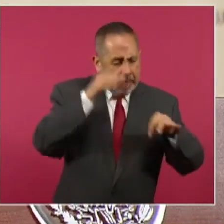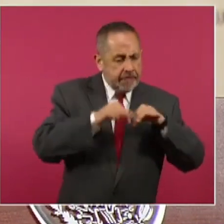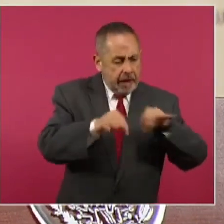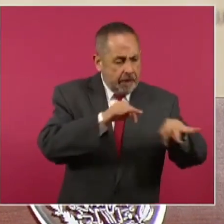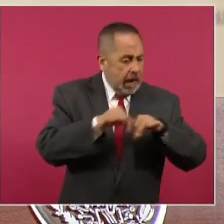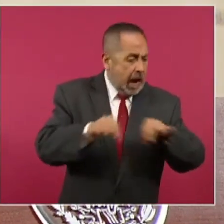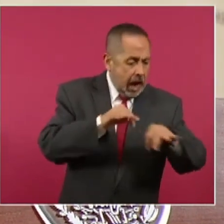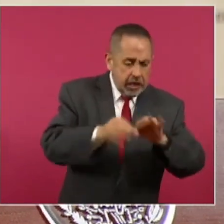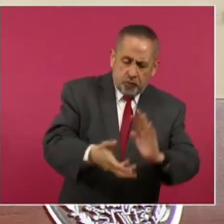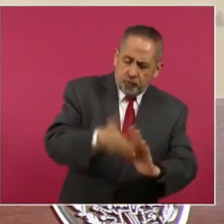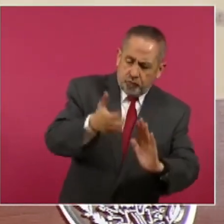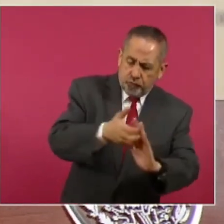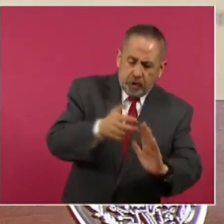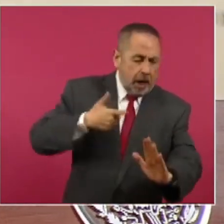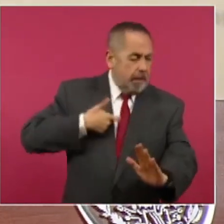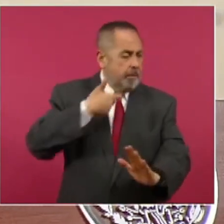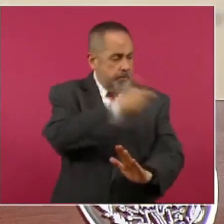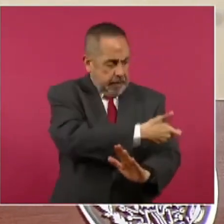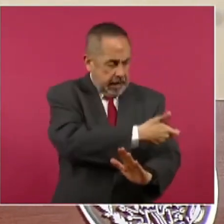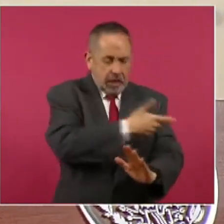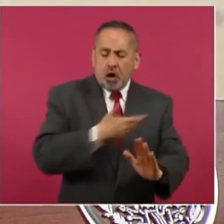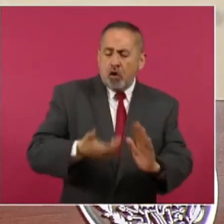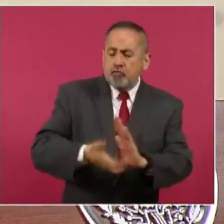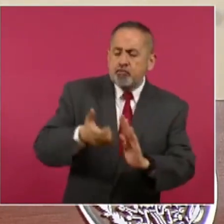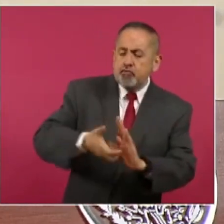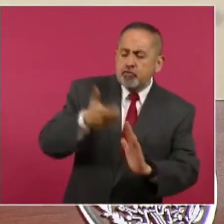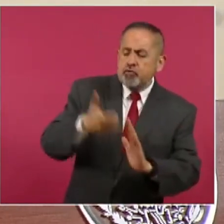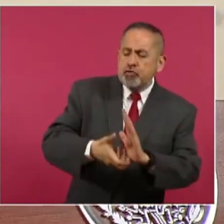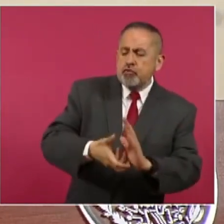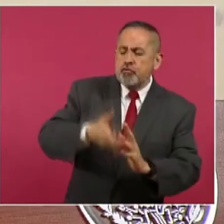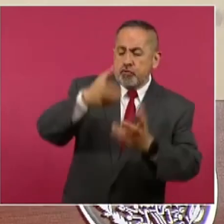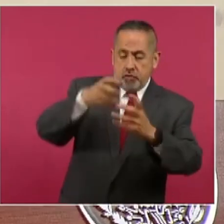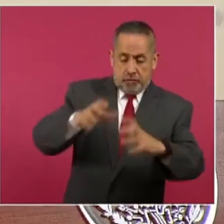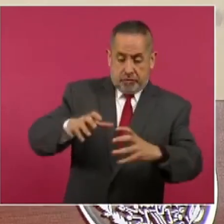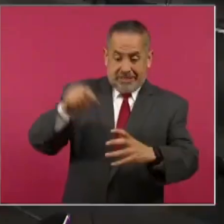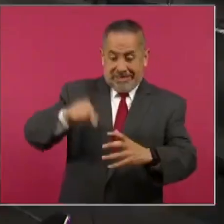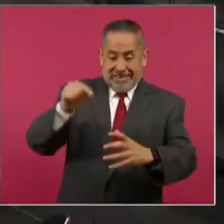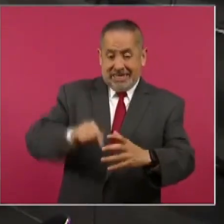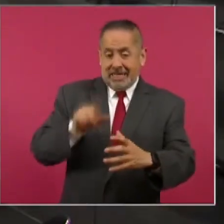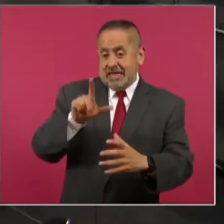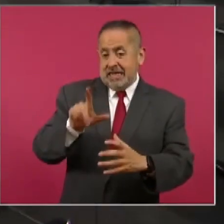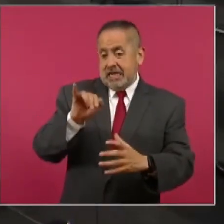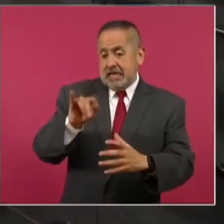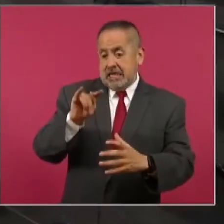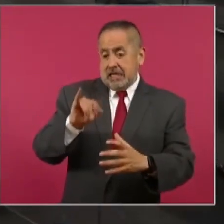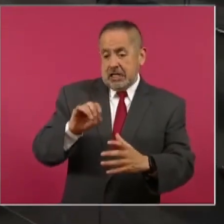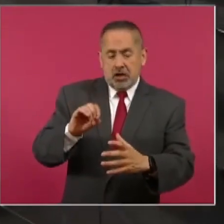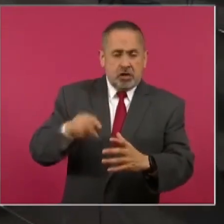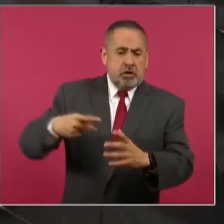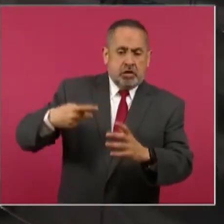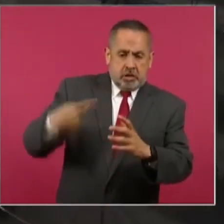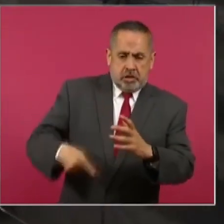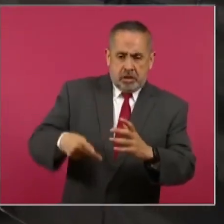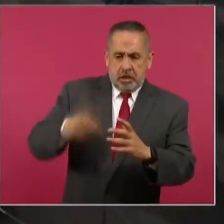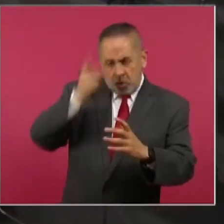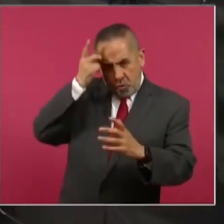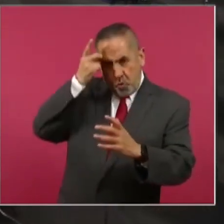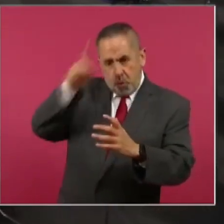de extracción, pero el litio es de